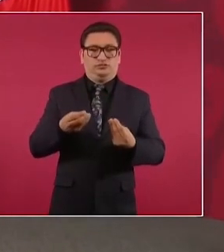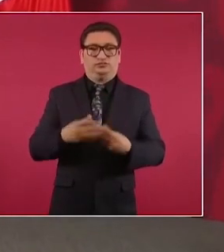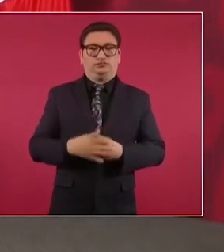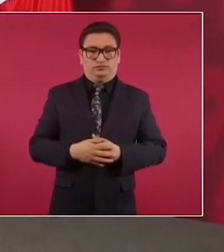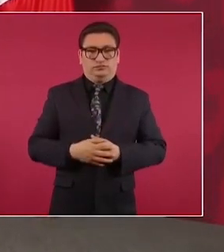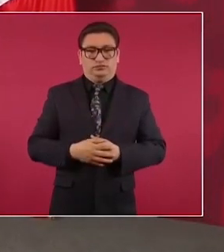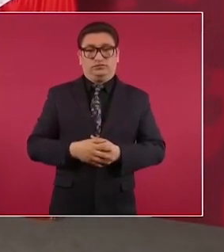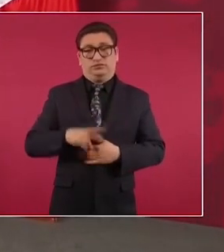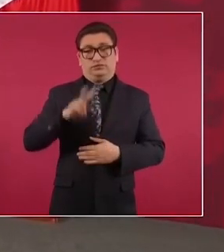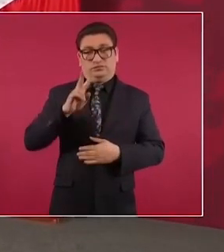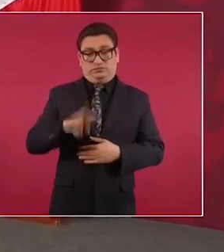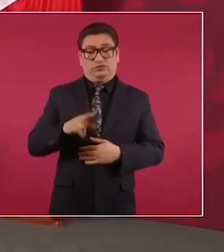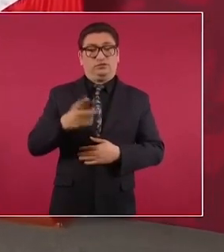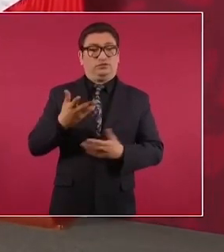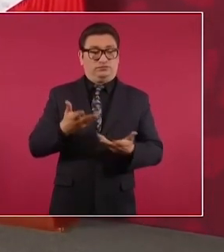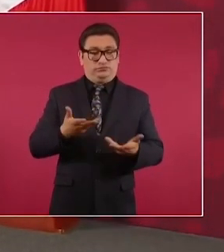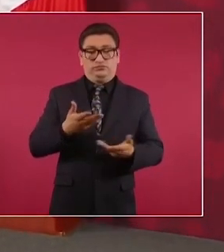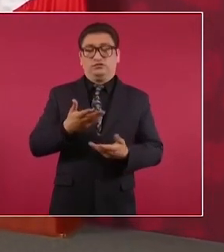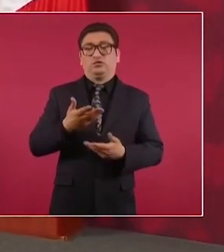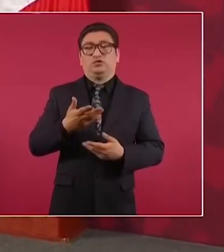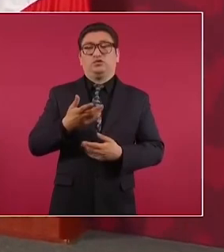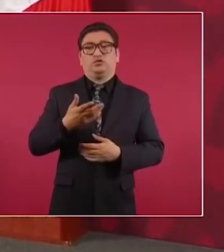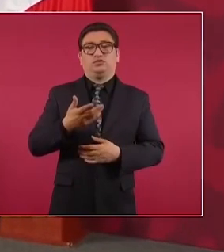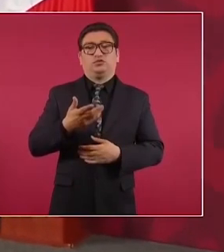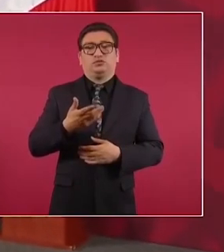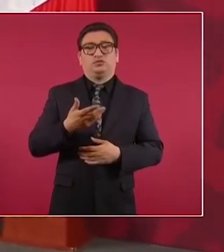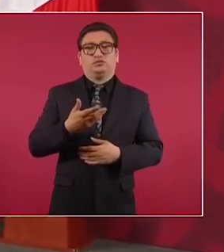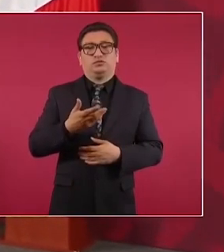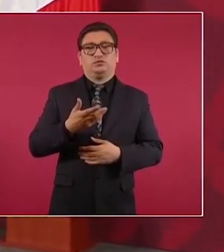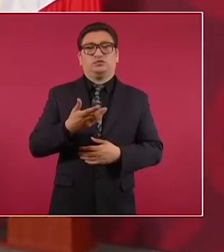abrazar a las